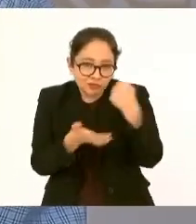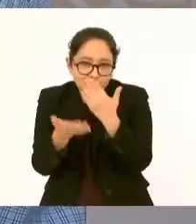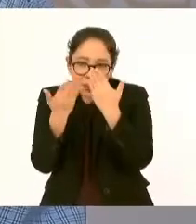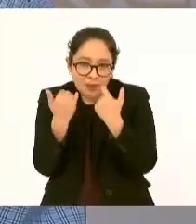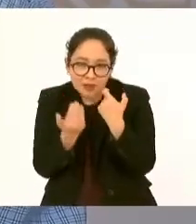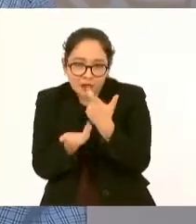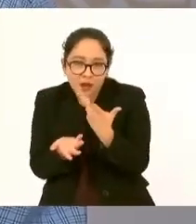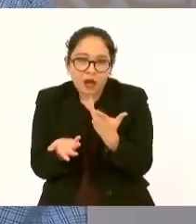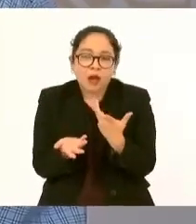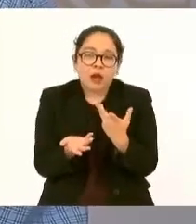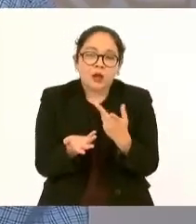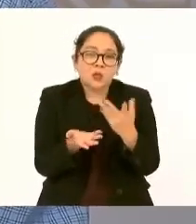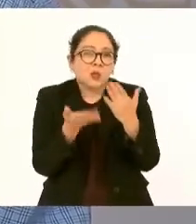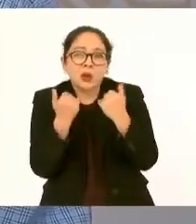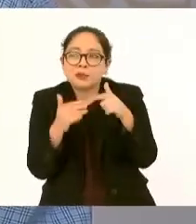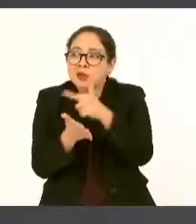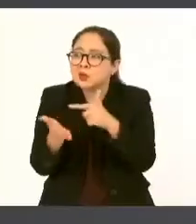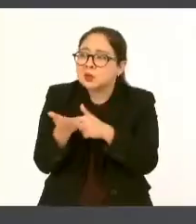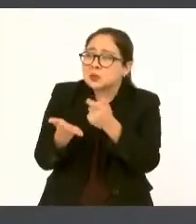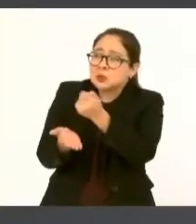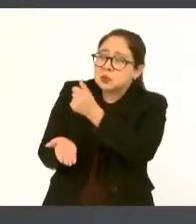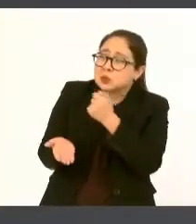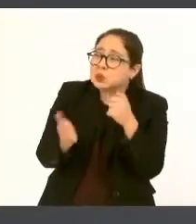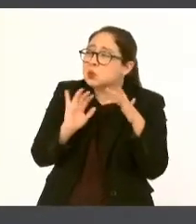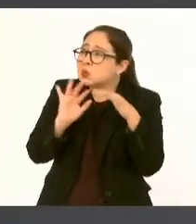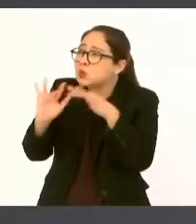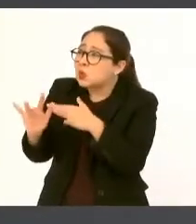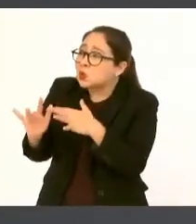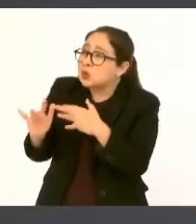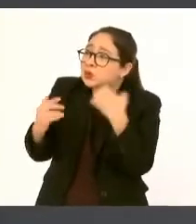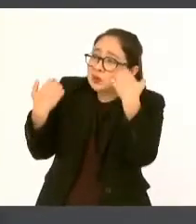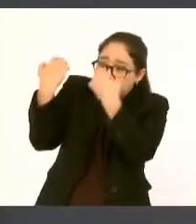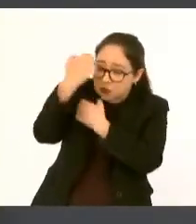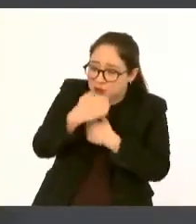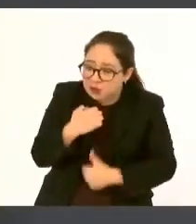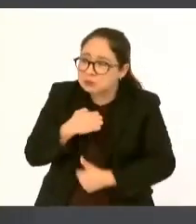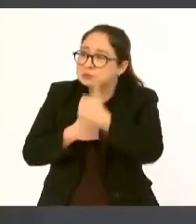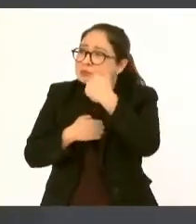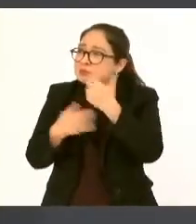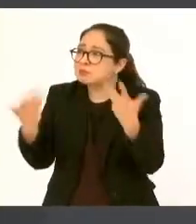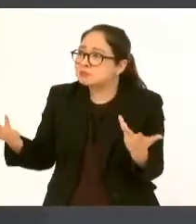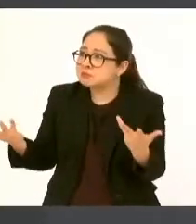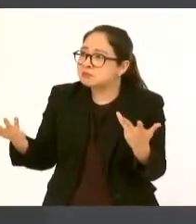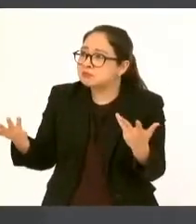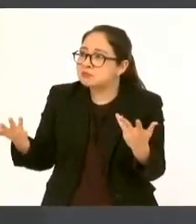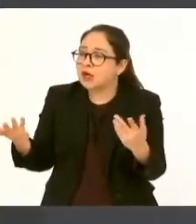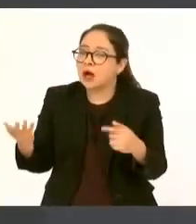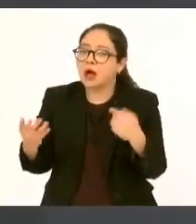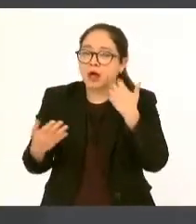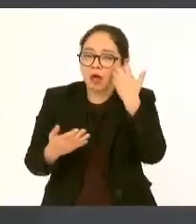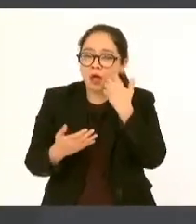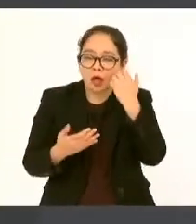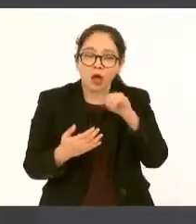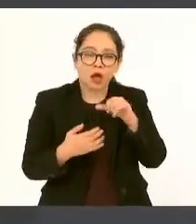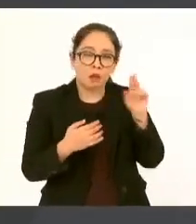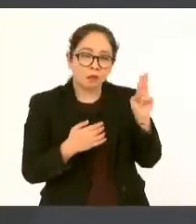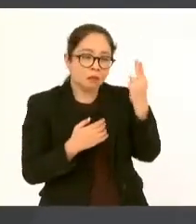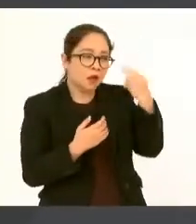había cupo y por eso aunque pasaran el examen los rechazaban.